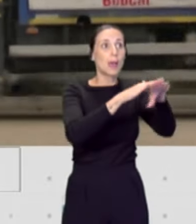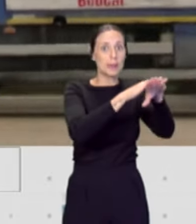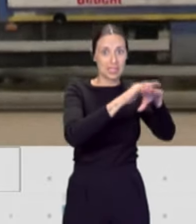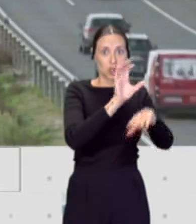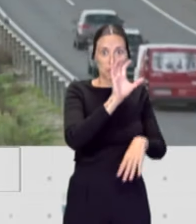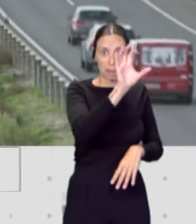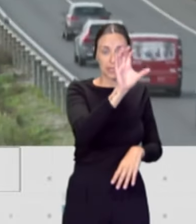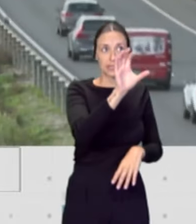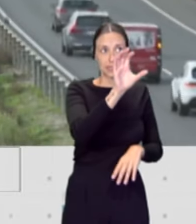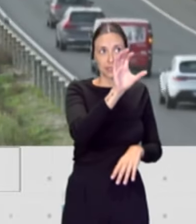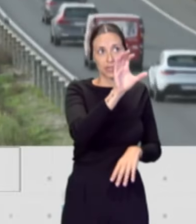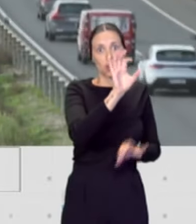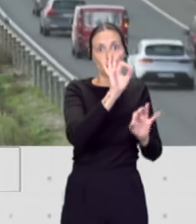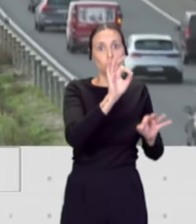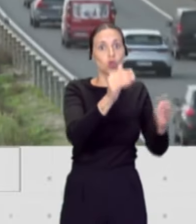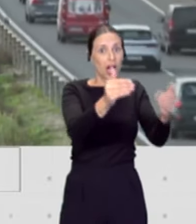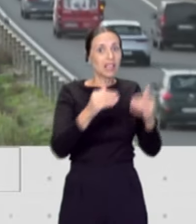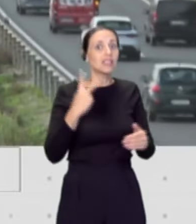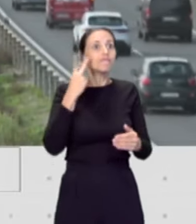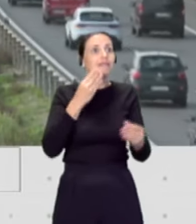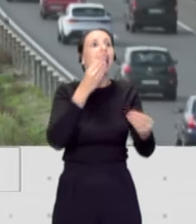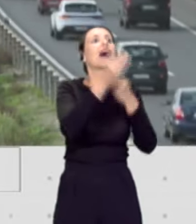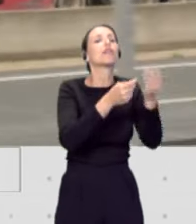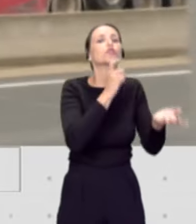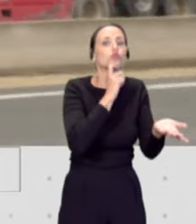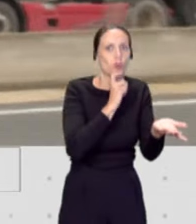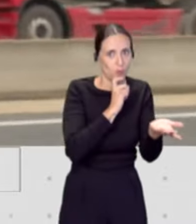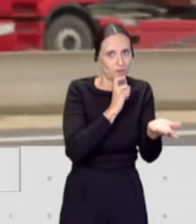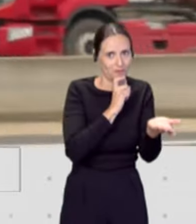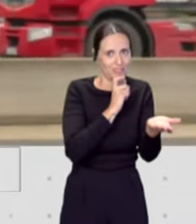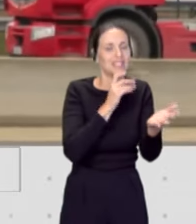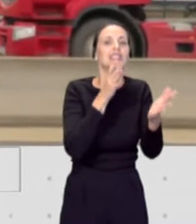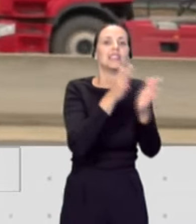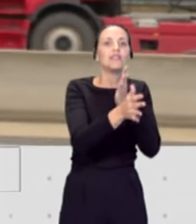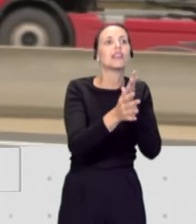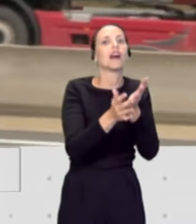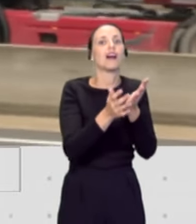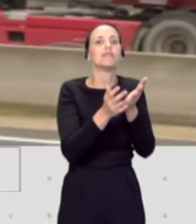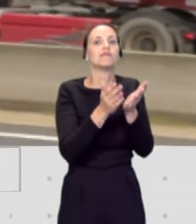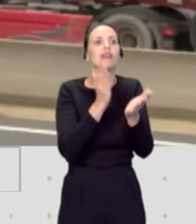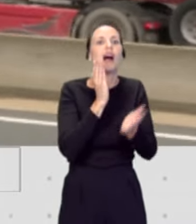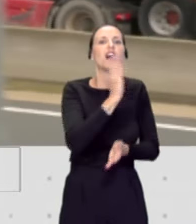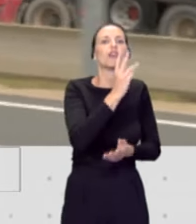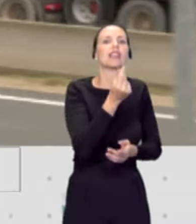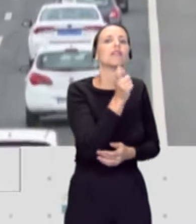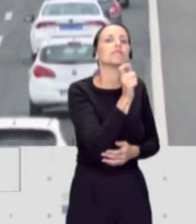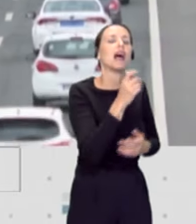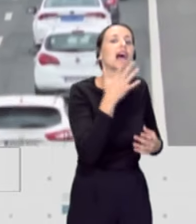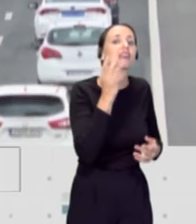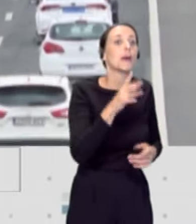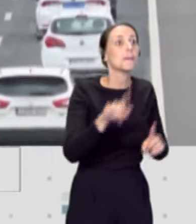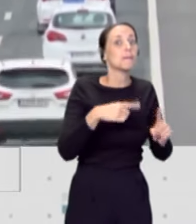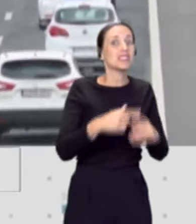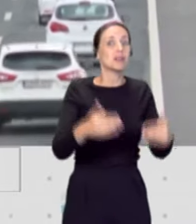el llevar a efecto esa anticipación. Es decir, qué costes va a tener, quién va a afrontar esos sobrecostes